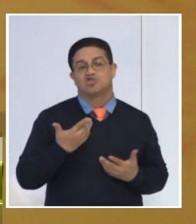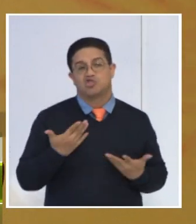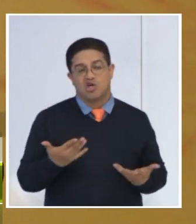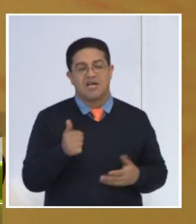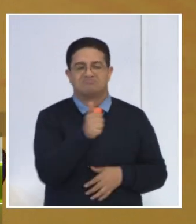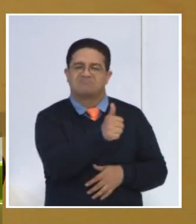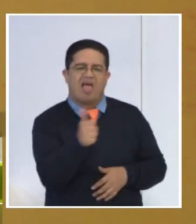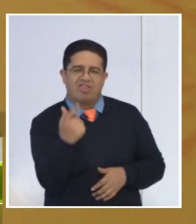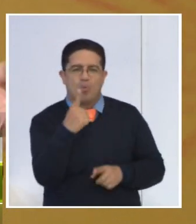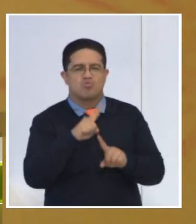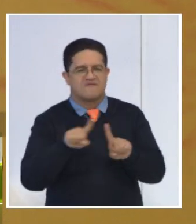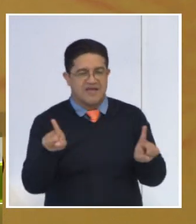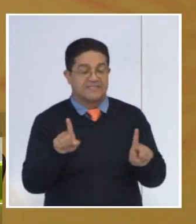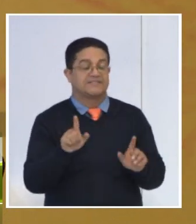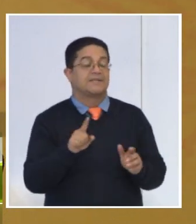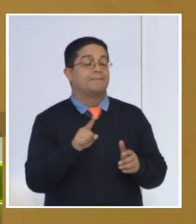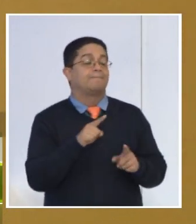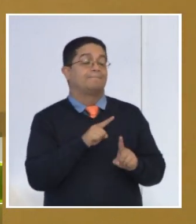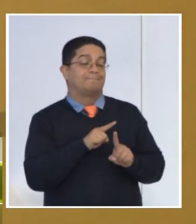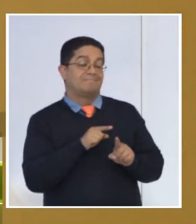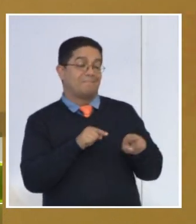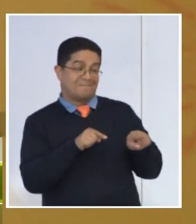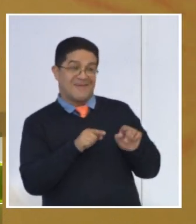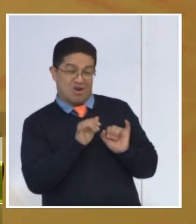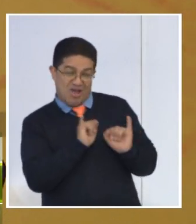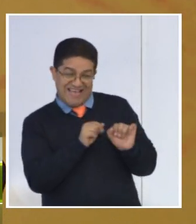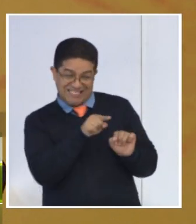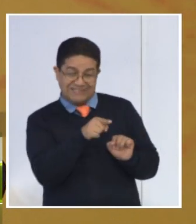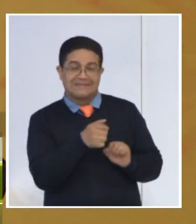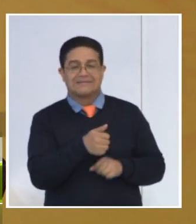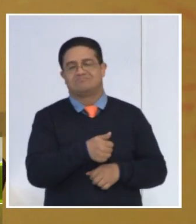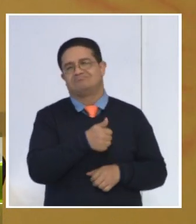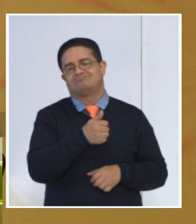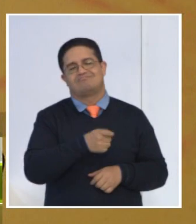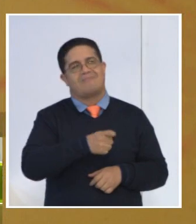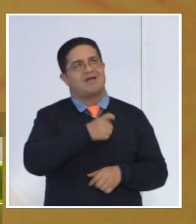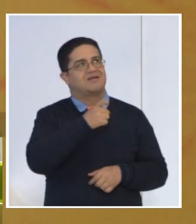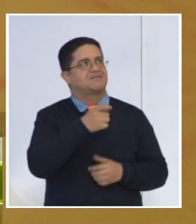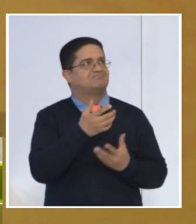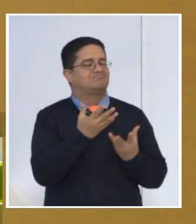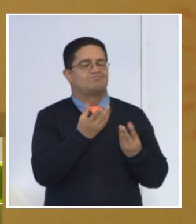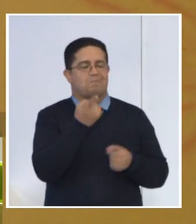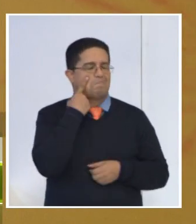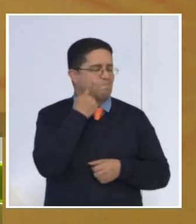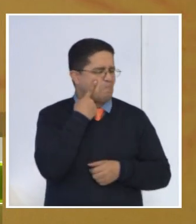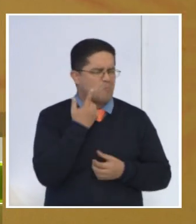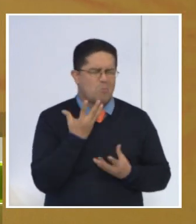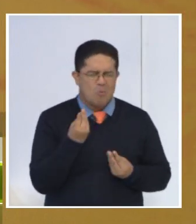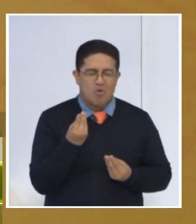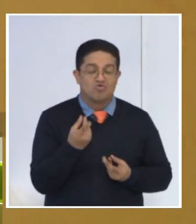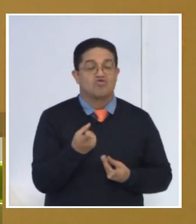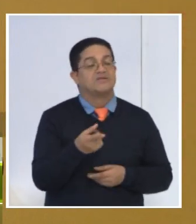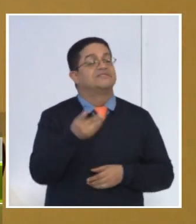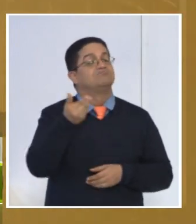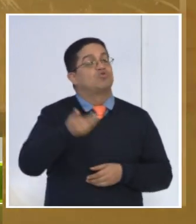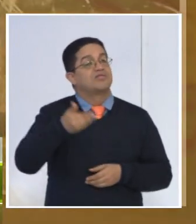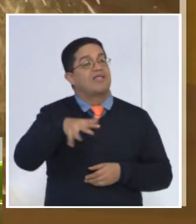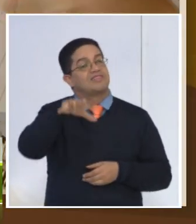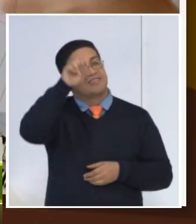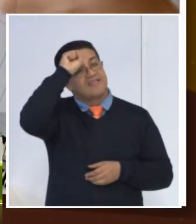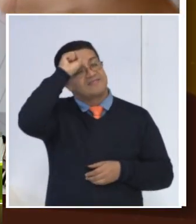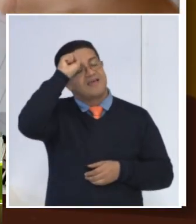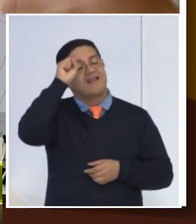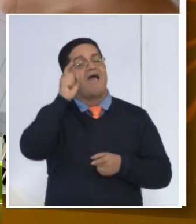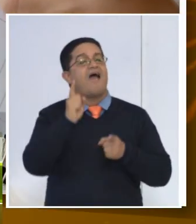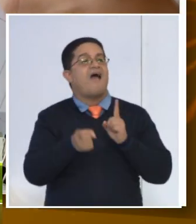cada ser humano, ¿no? Pero en este tipo de situación que tú estás plateando es mucho más común de lo que creemos y es importante comprender que a veces en